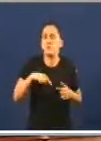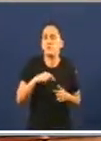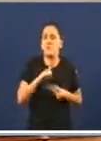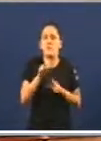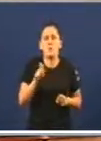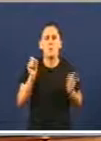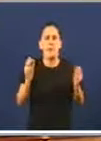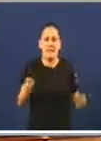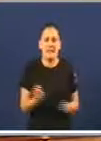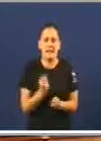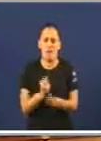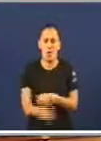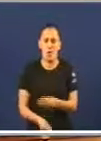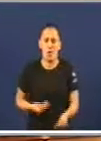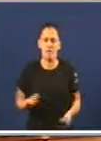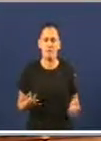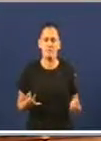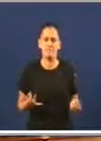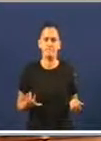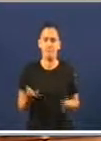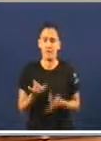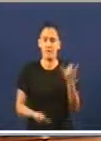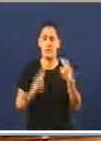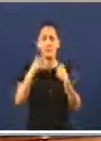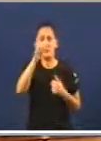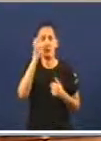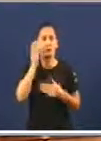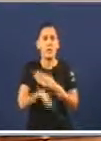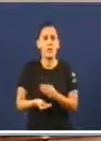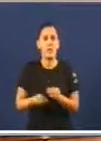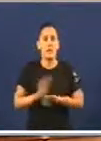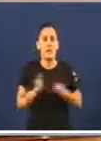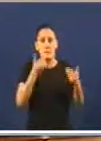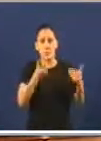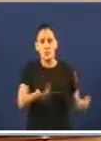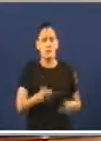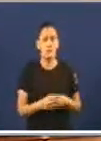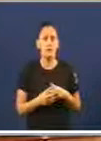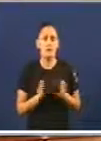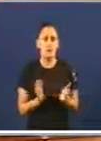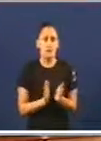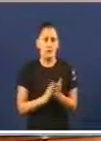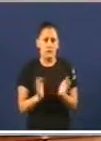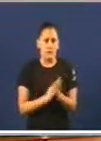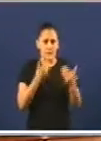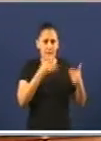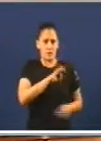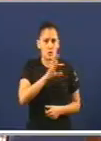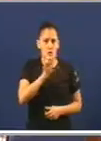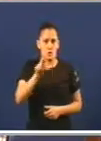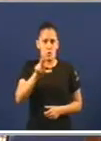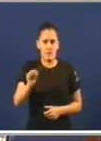serve o traballo que facemos as deputadas e os deputados no Parlamento. Máis nada por agora e moitas gracias. Gracias, senhora Soya.